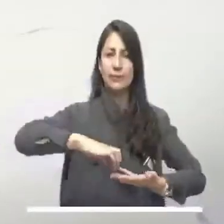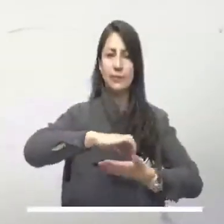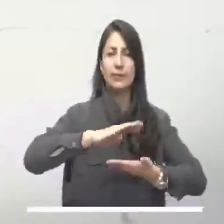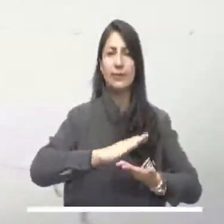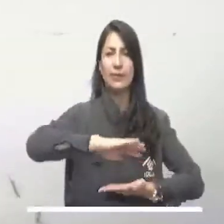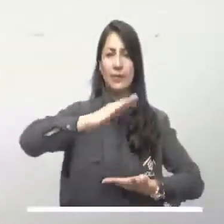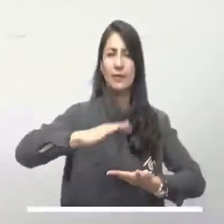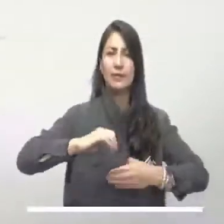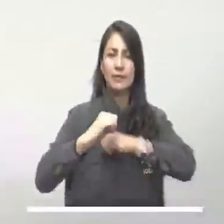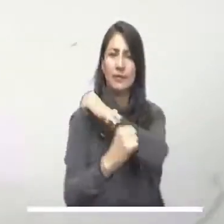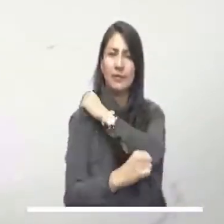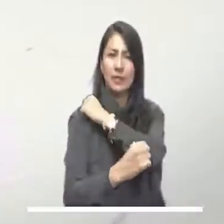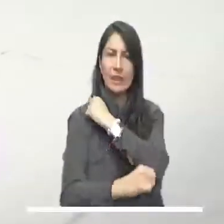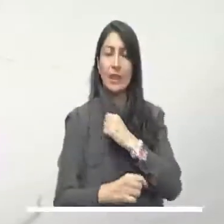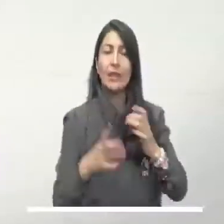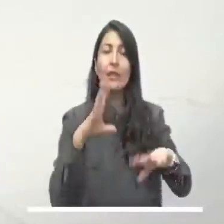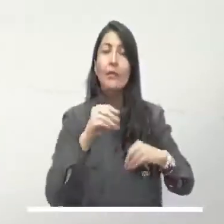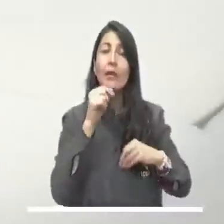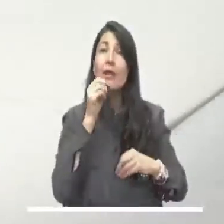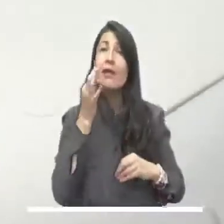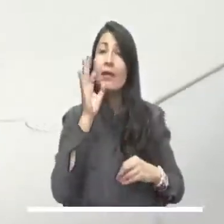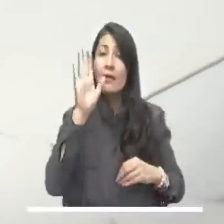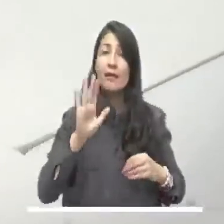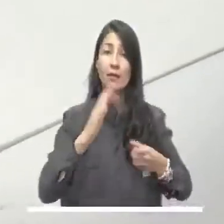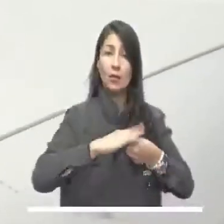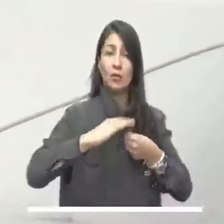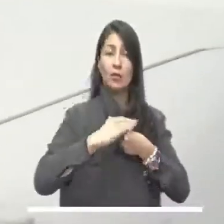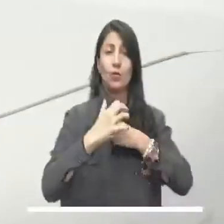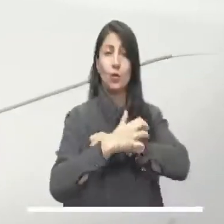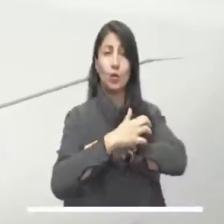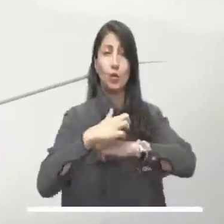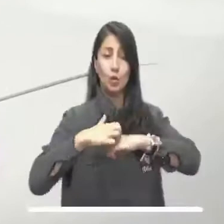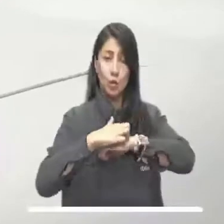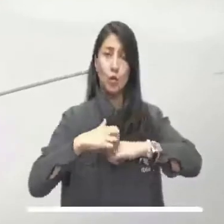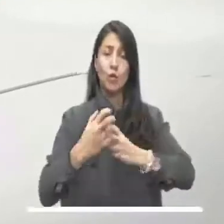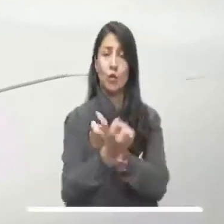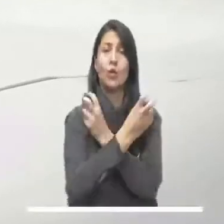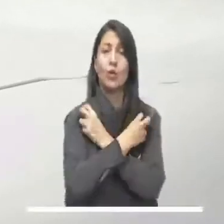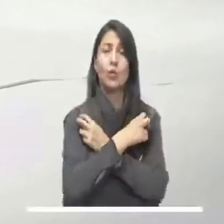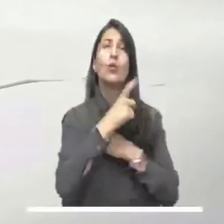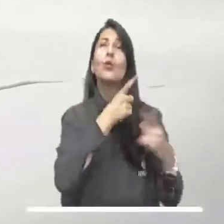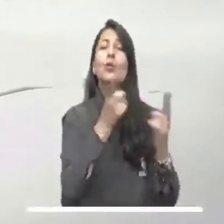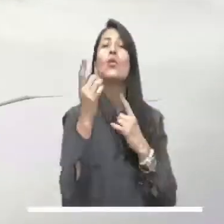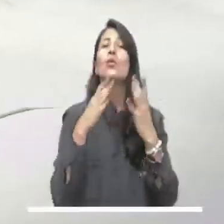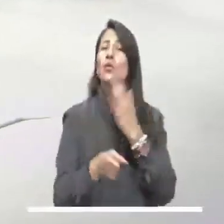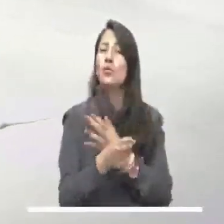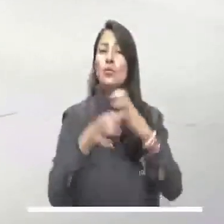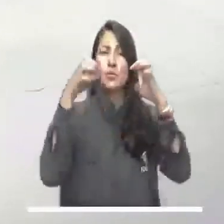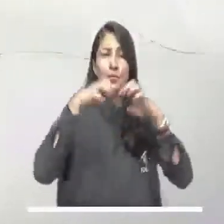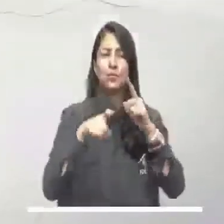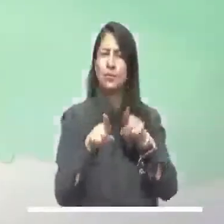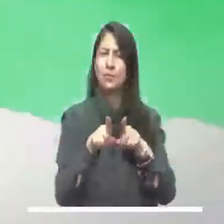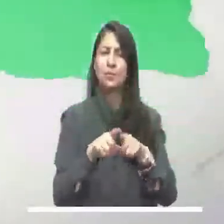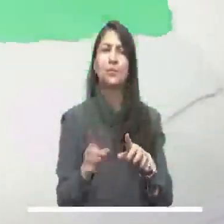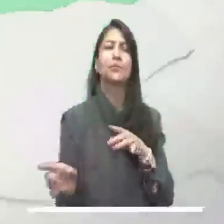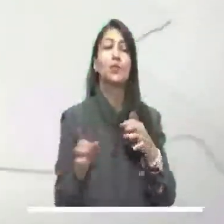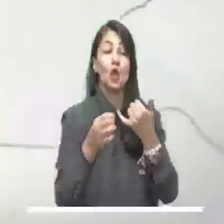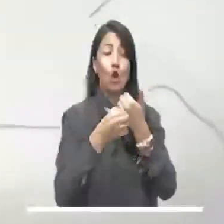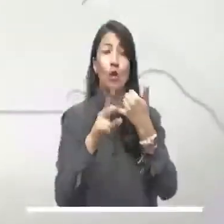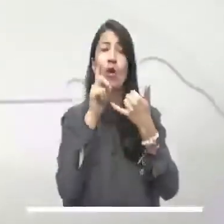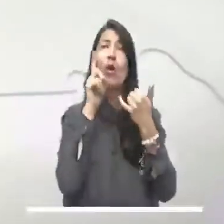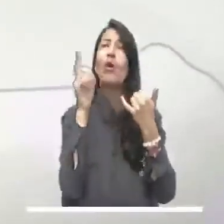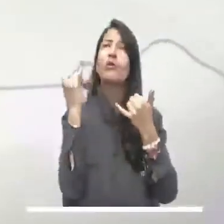zonas de los Santanderes, Antioquia y Boyacá. En el eje cafetero, Cundinamarca, Tolima y Huila se mantienen las lloviznas como en la mañana.